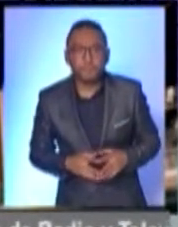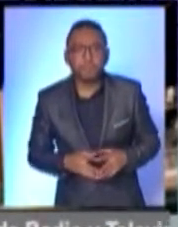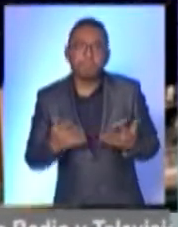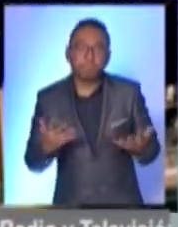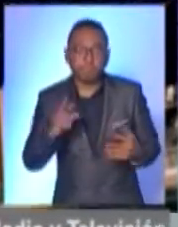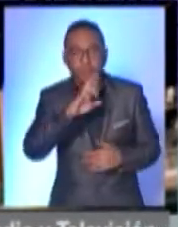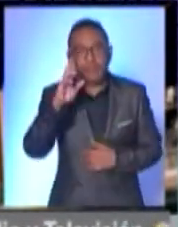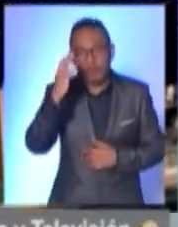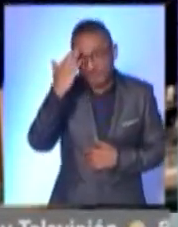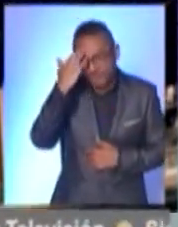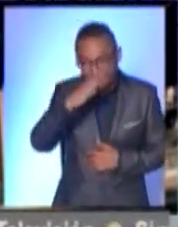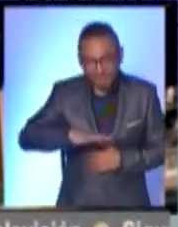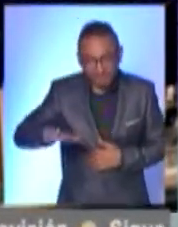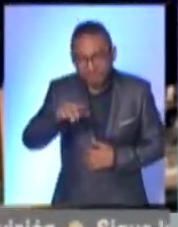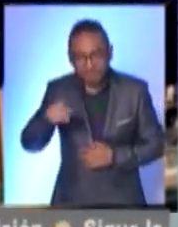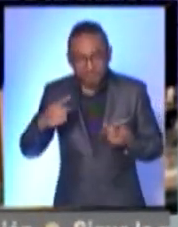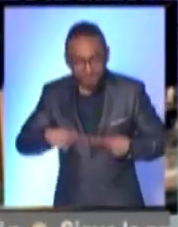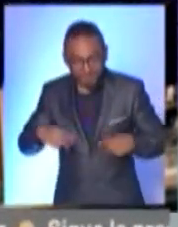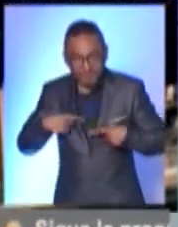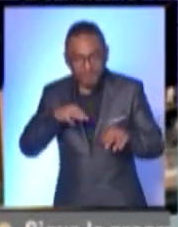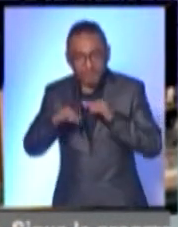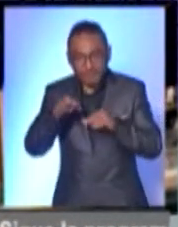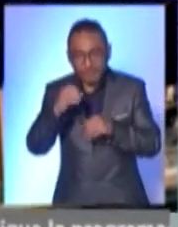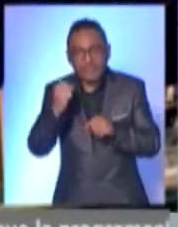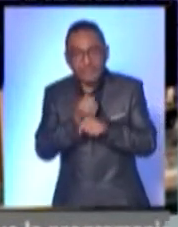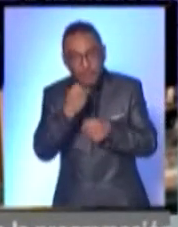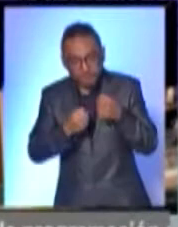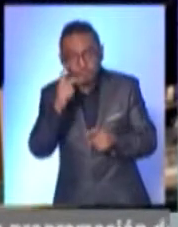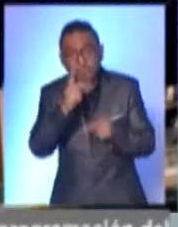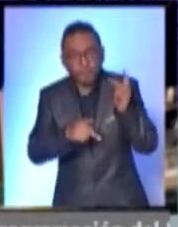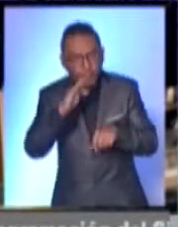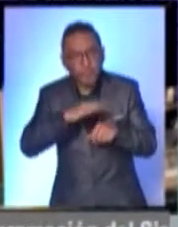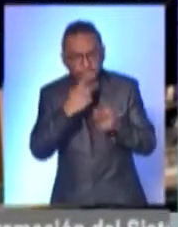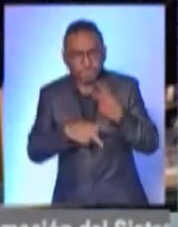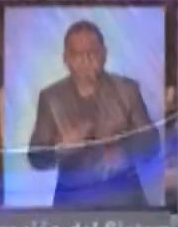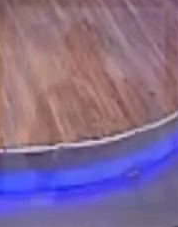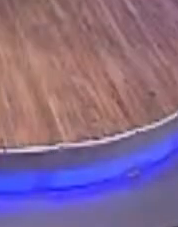Nuestro reconocimiento también a las y los boleros. Hacemos una pausa y regresamos con más.